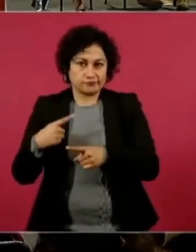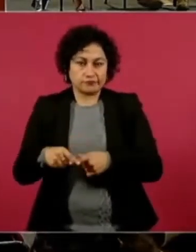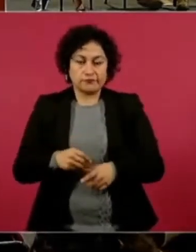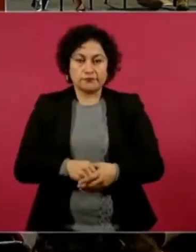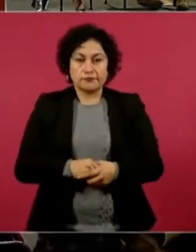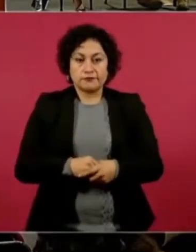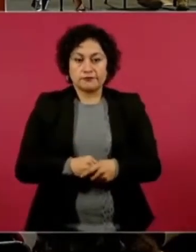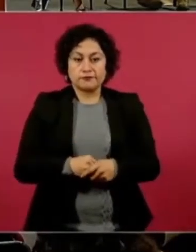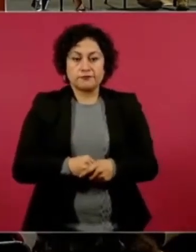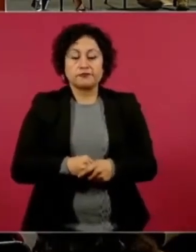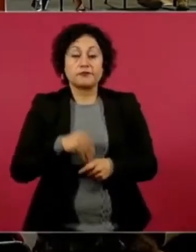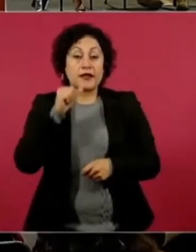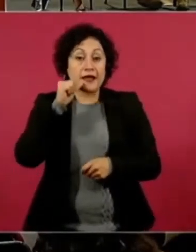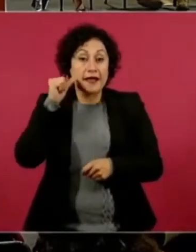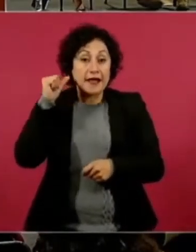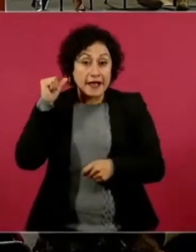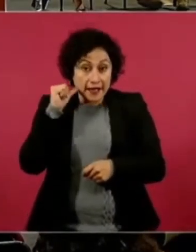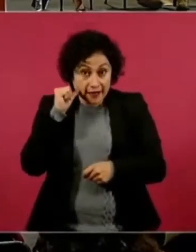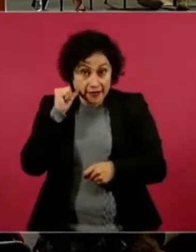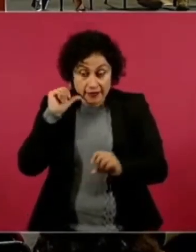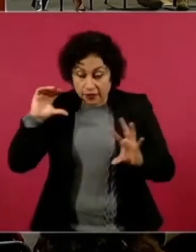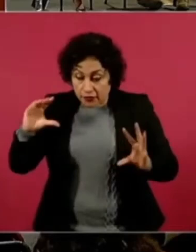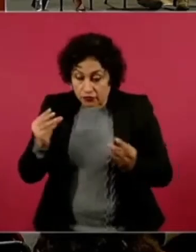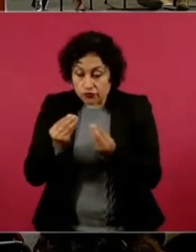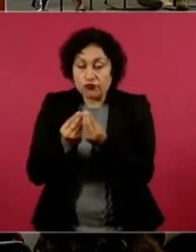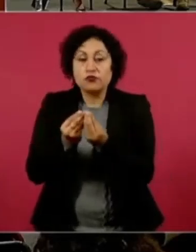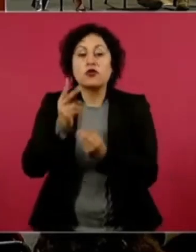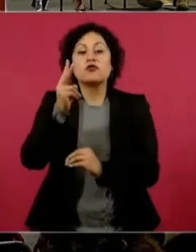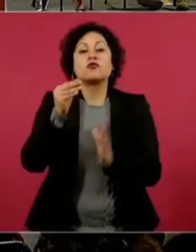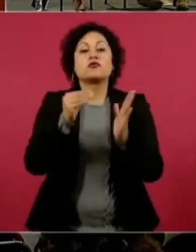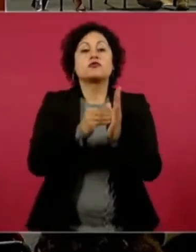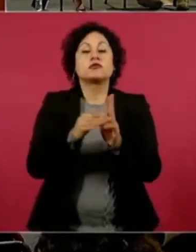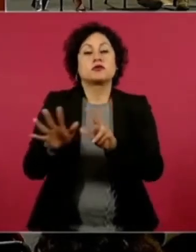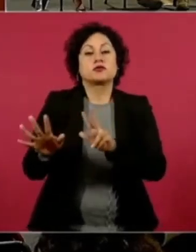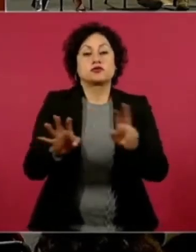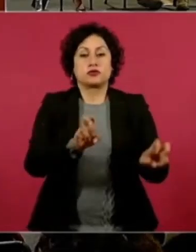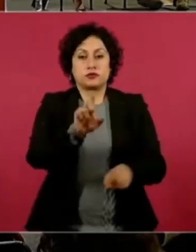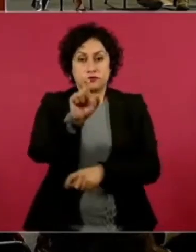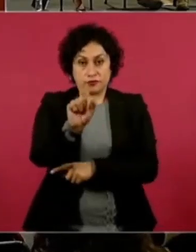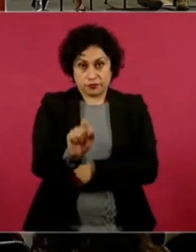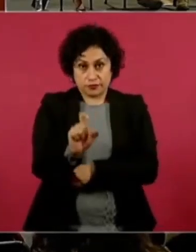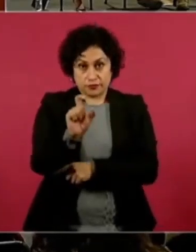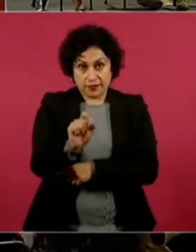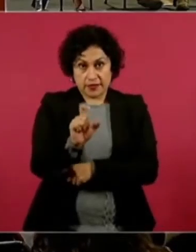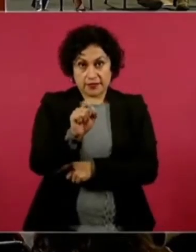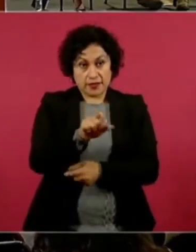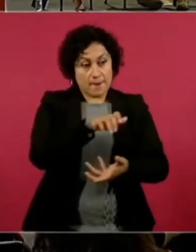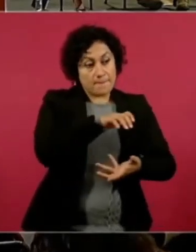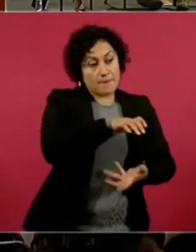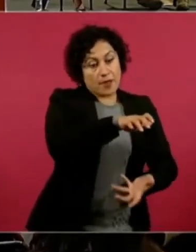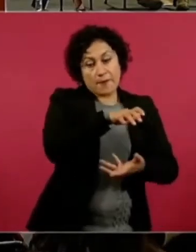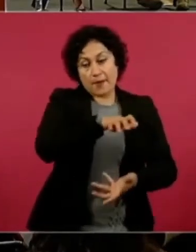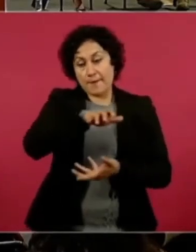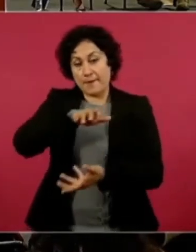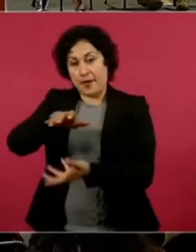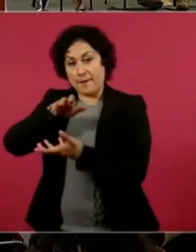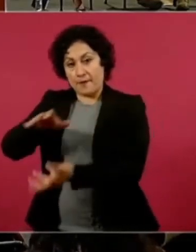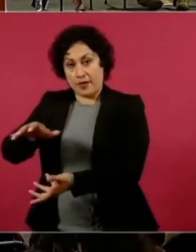Ayer, 2 mil 820 se entregaron, paquetes de enceres.